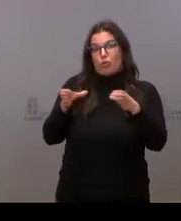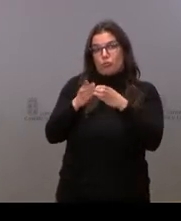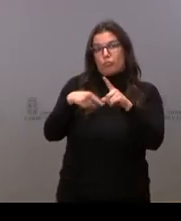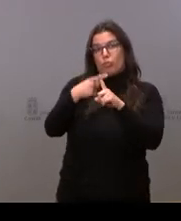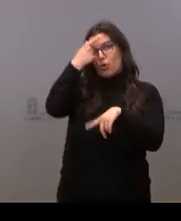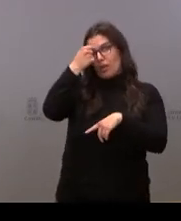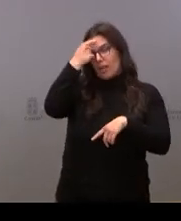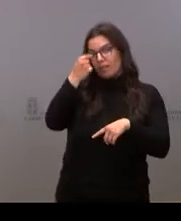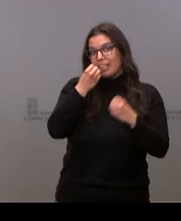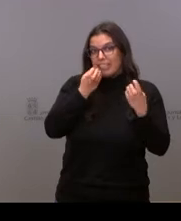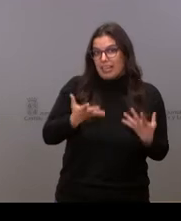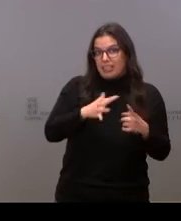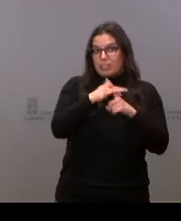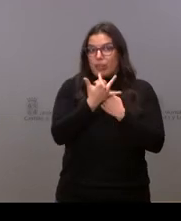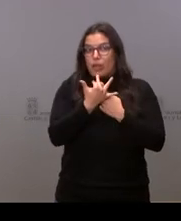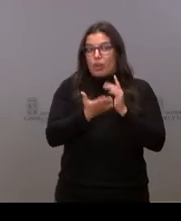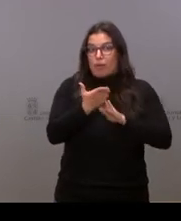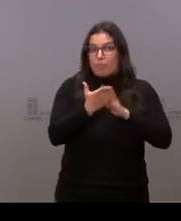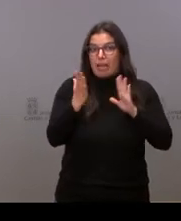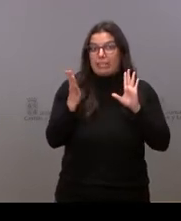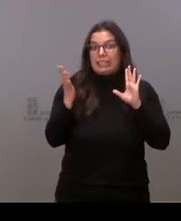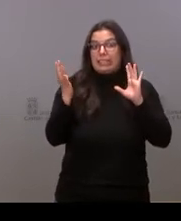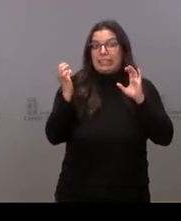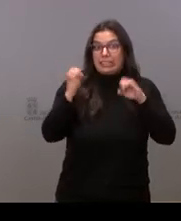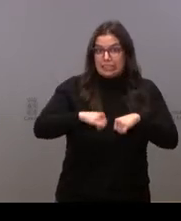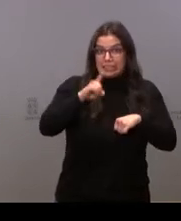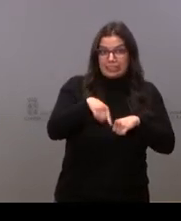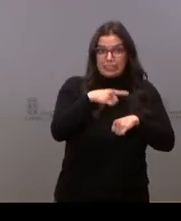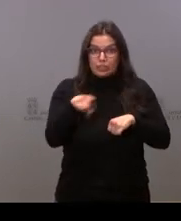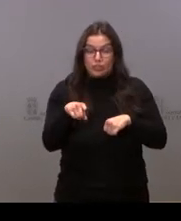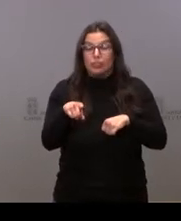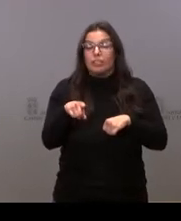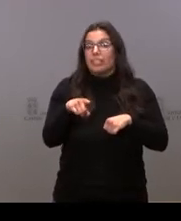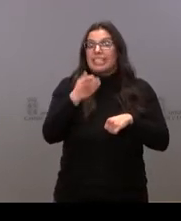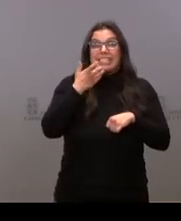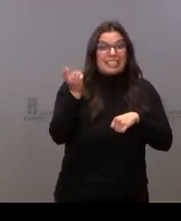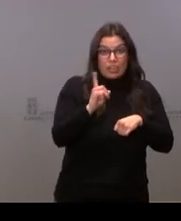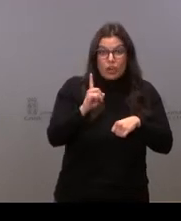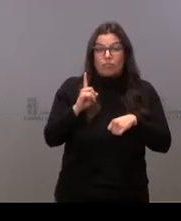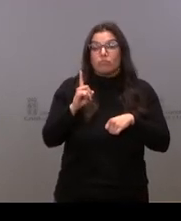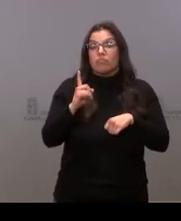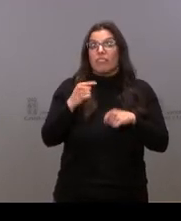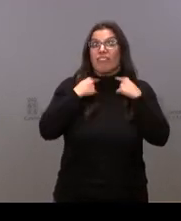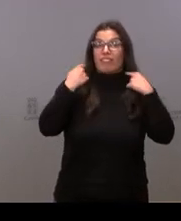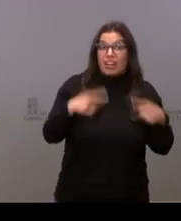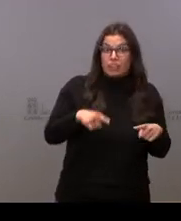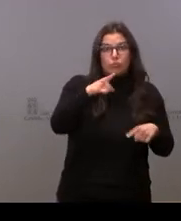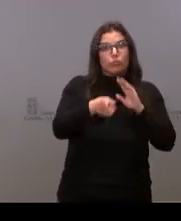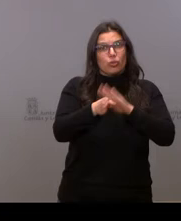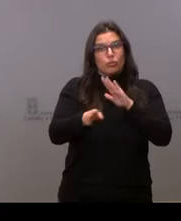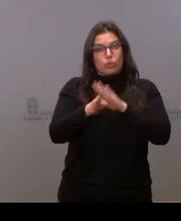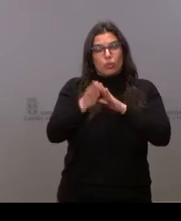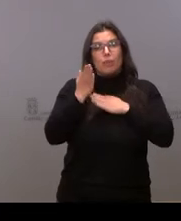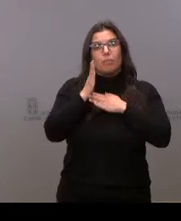¿Cómo está el asunto? ¿Se están acercando posturas? Y si esto fracasase, ¿están dispuestos a seguir adelante, a presentar el